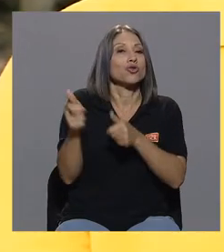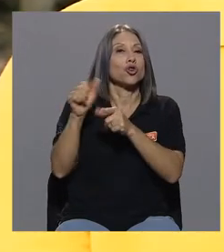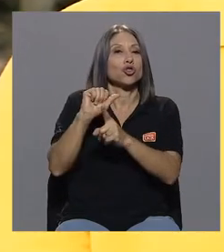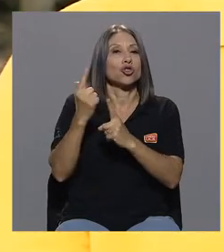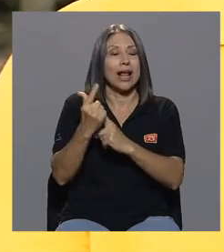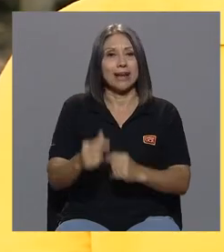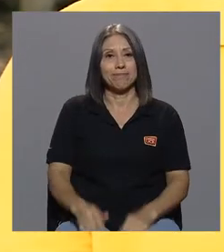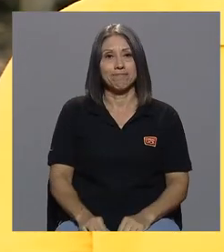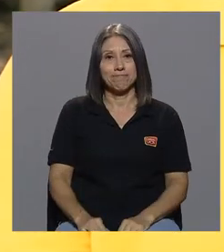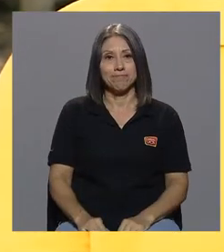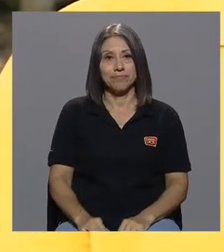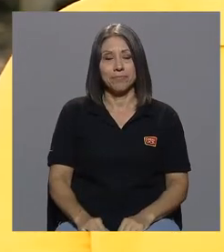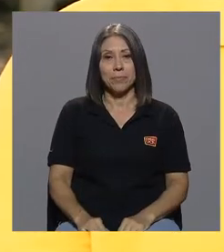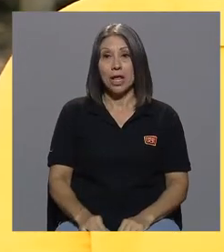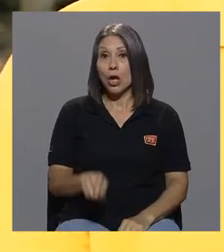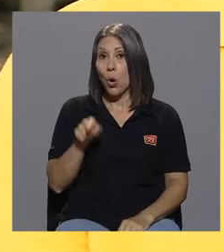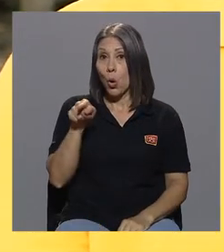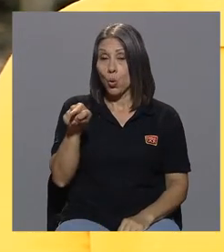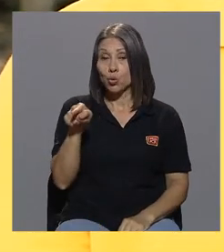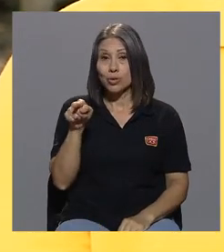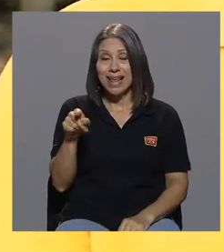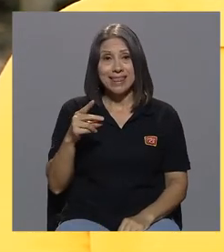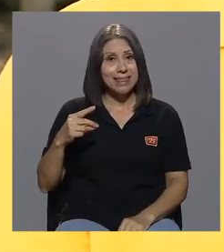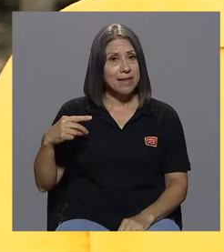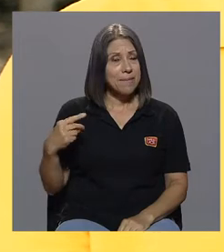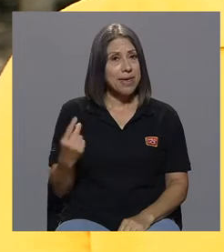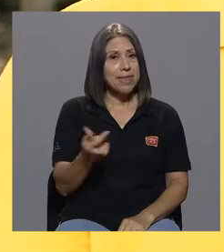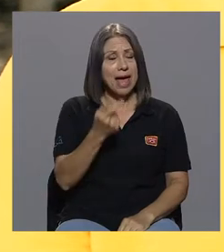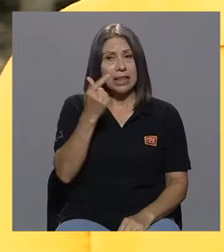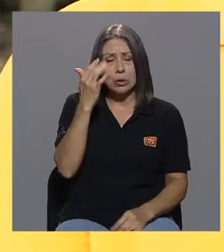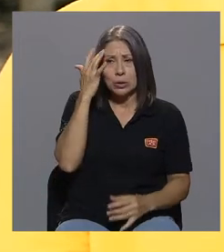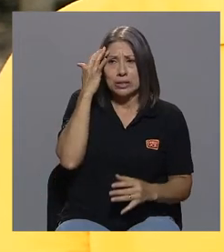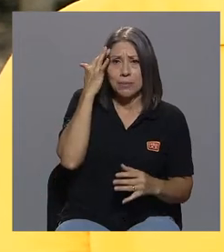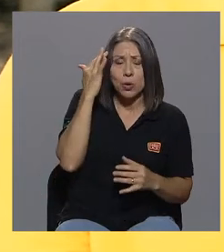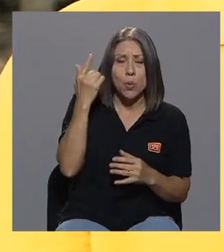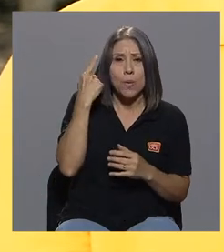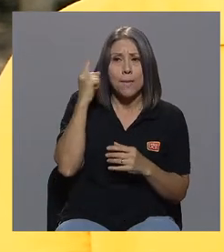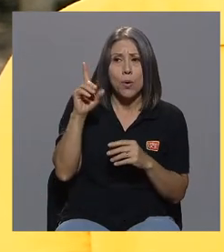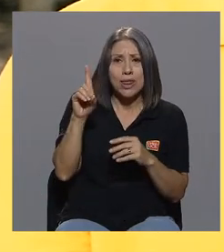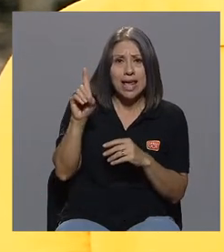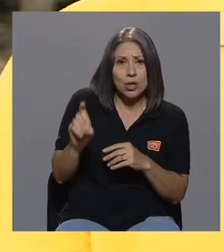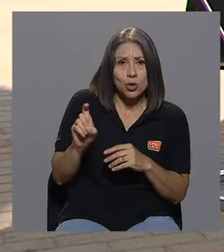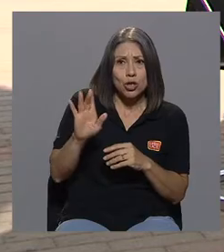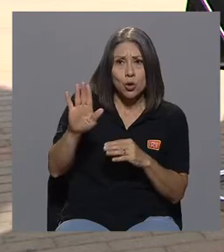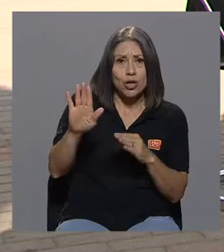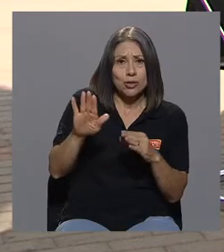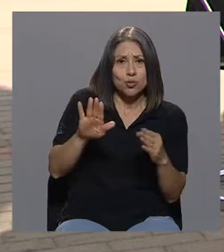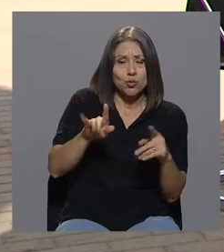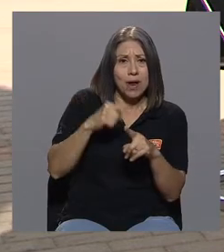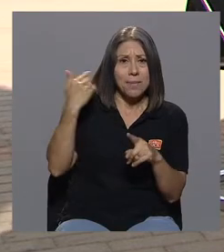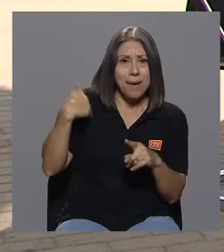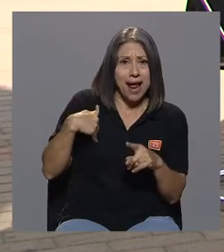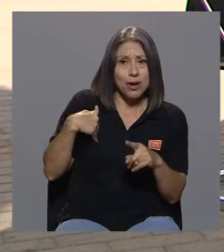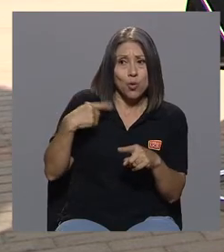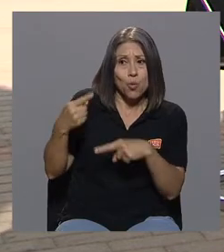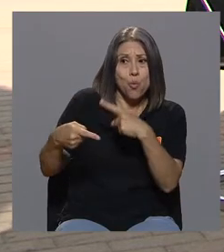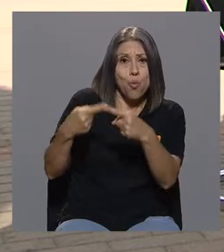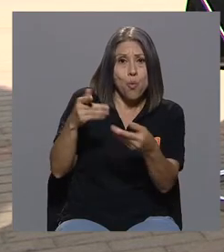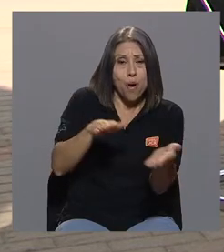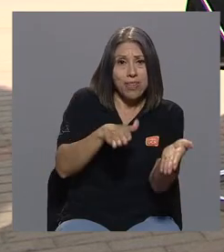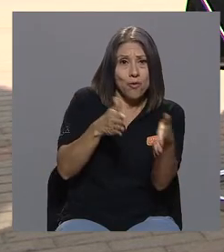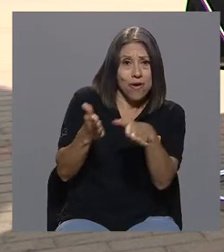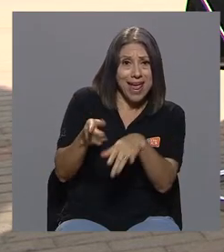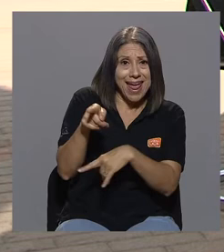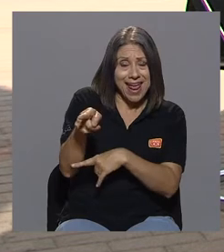se preocupa por el diagnóstico de su hermano y ante el fallecimiento de él, usted decide